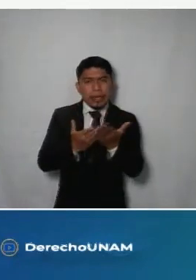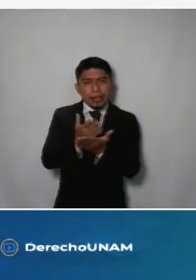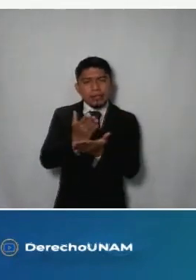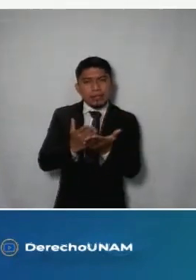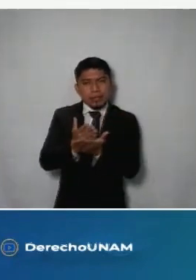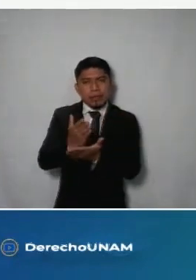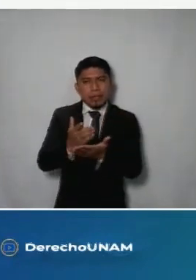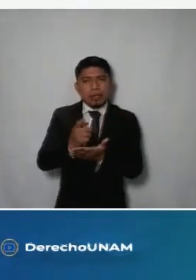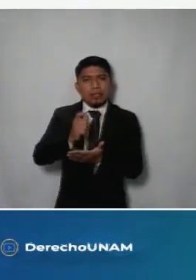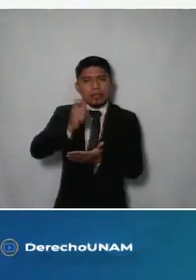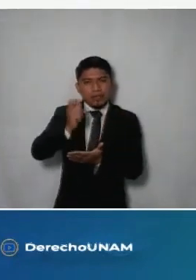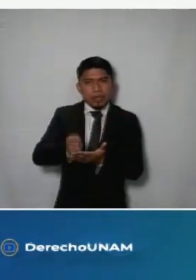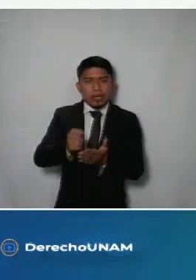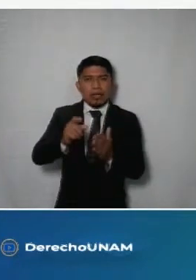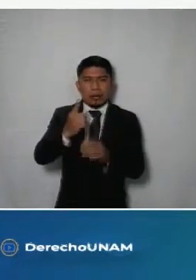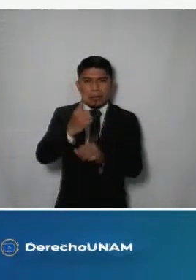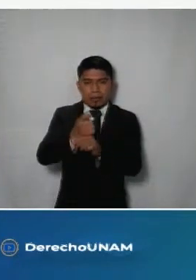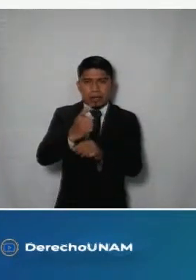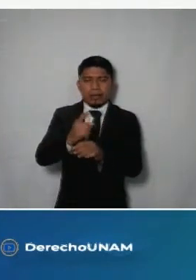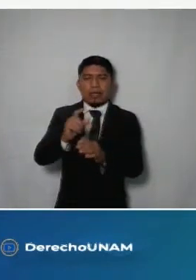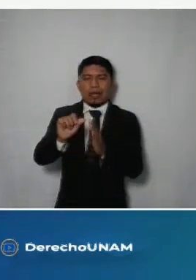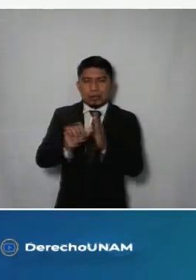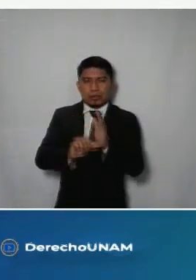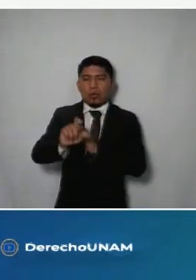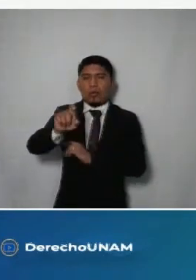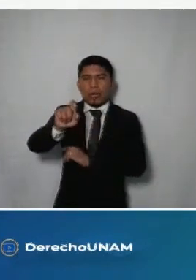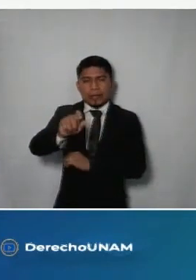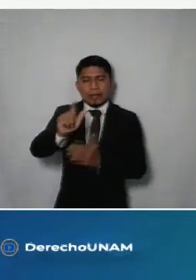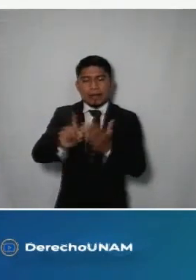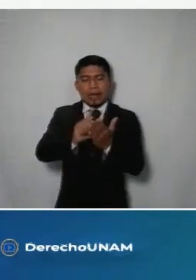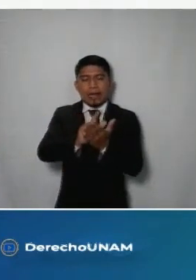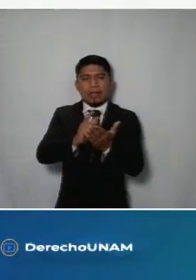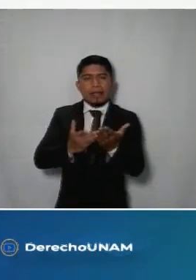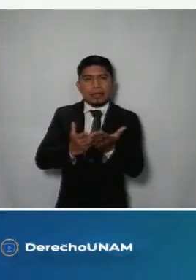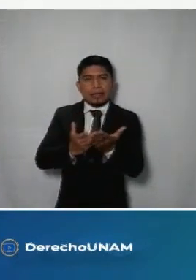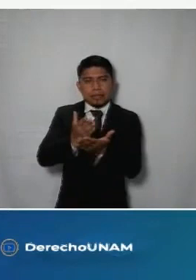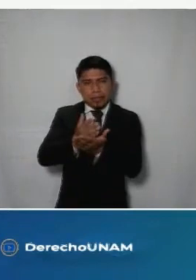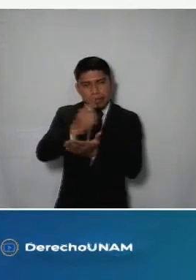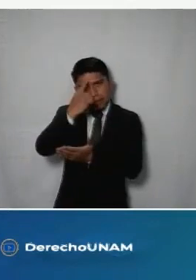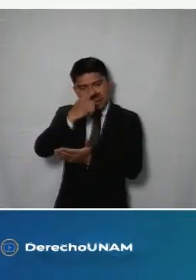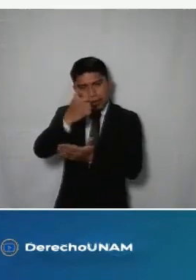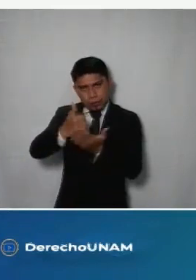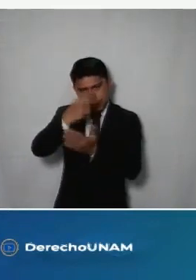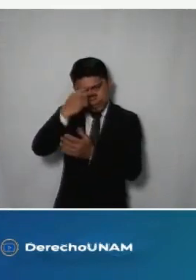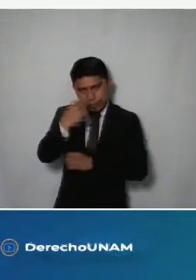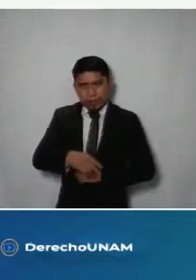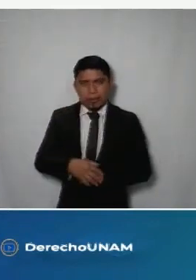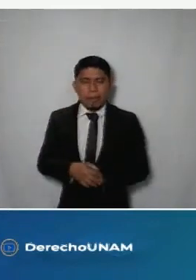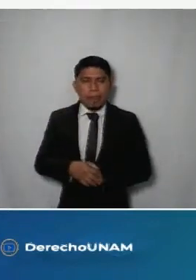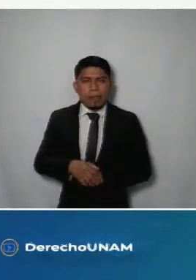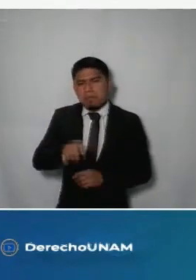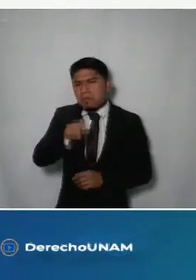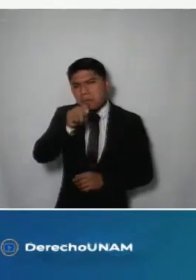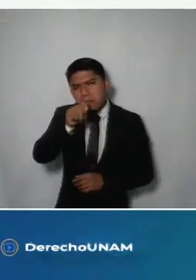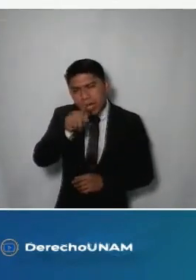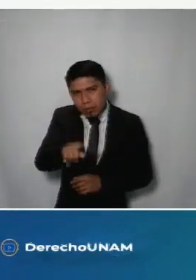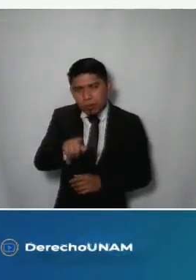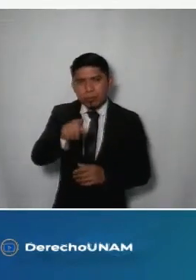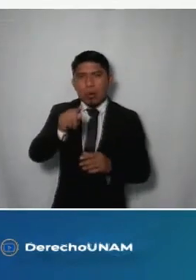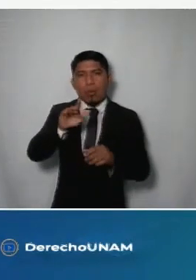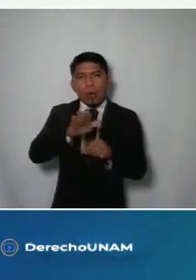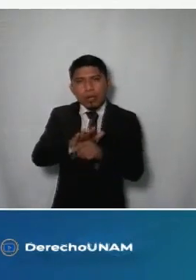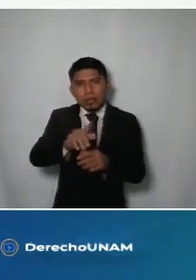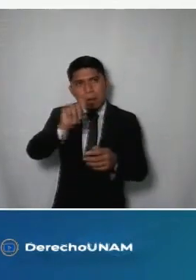de accesibilidad a que se refiere la fracción primera del artículo veinte de la ley de accesibilidad para la ciudad de méxico así como las